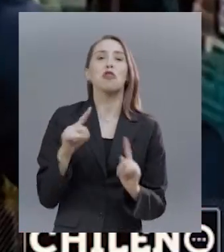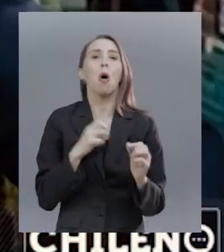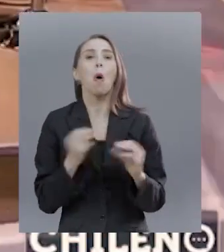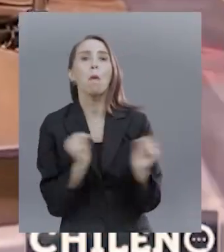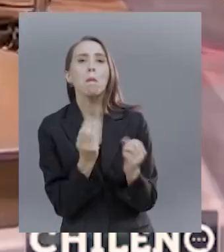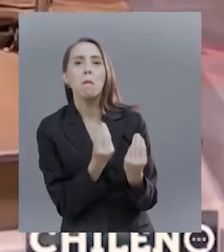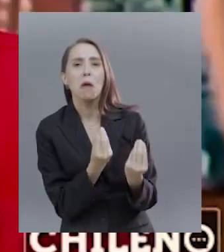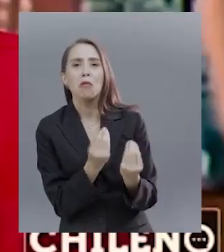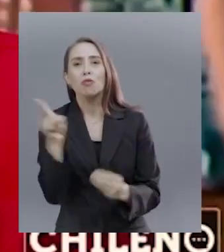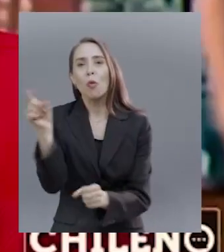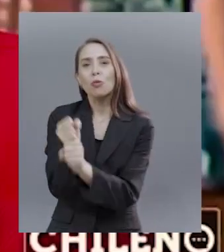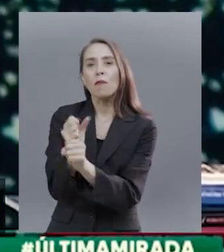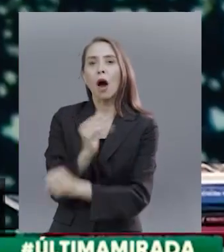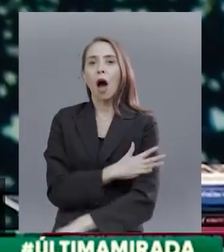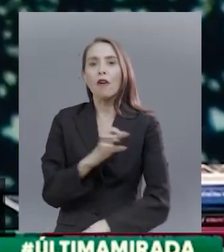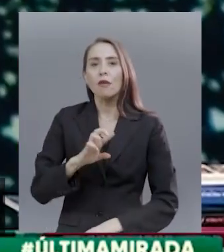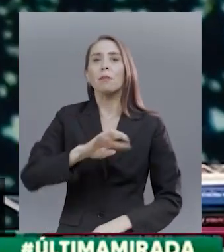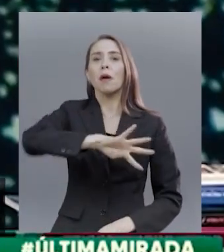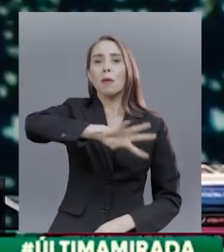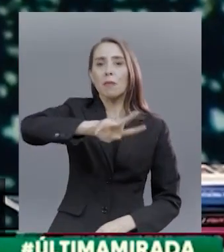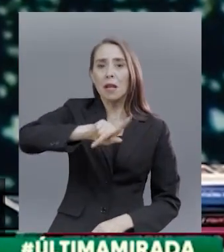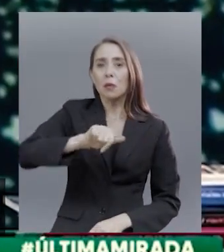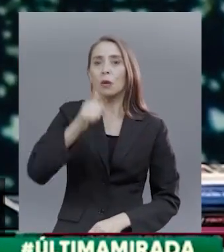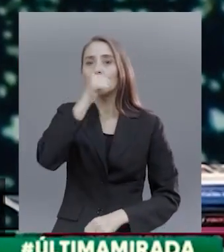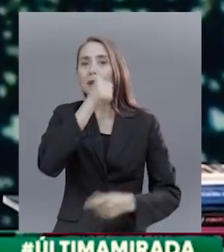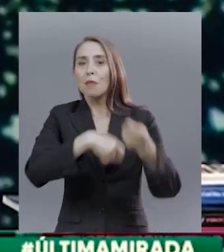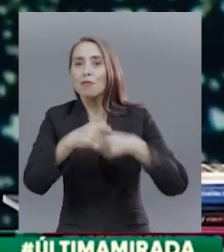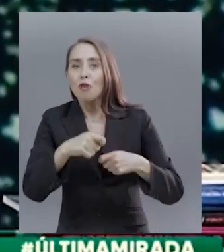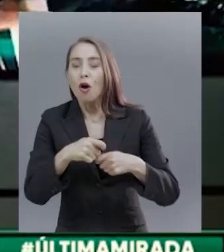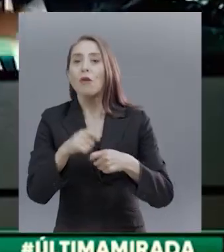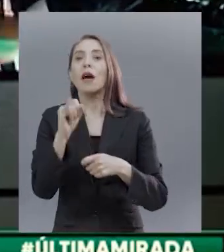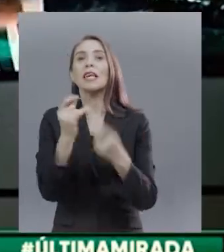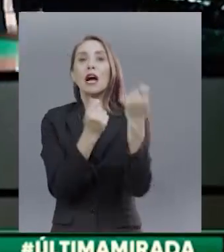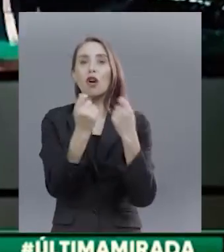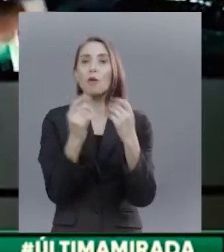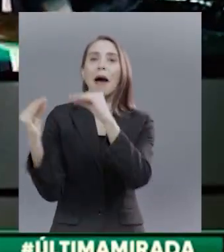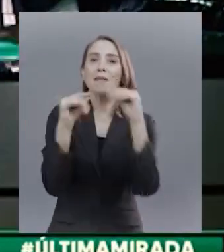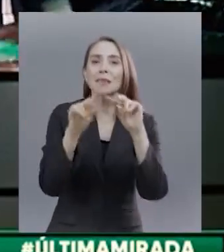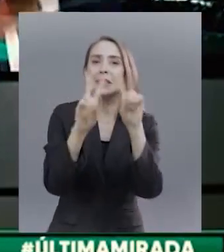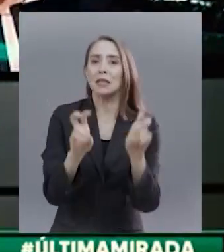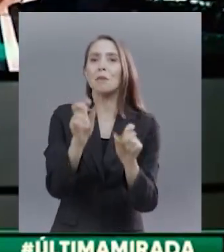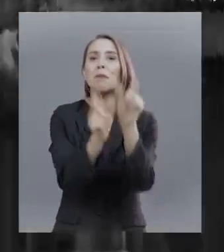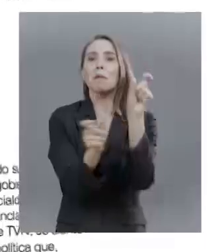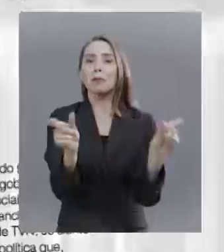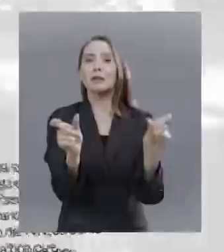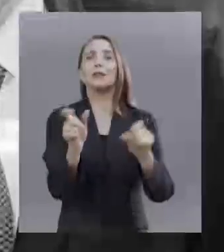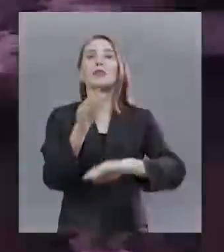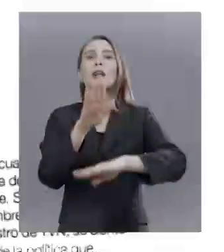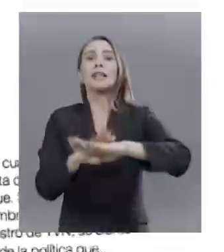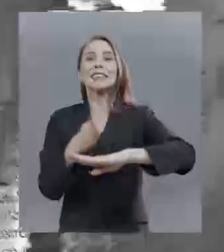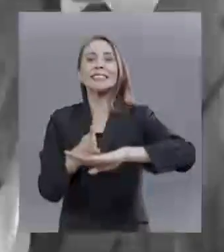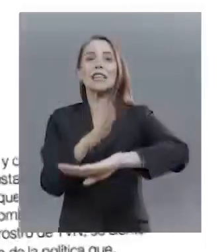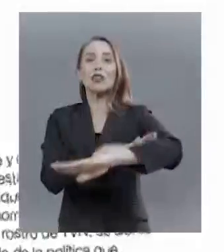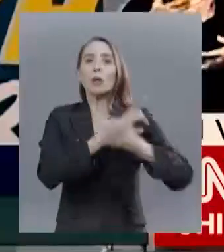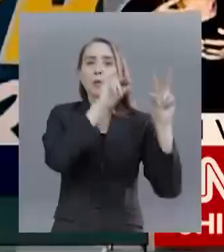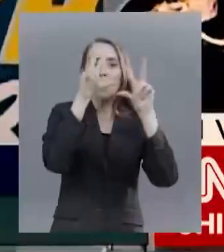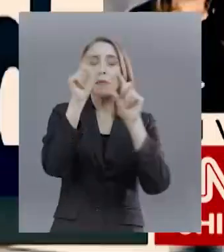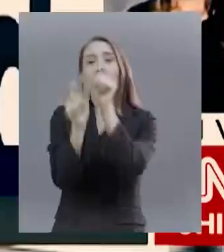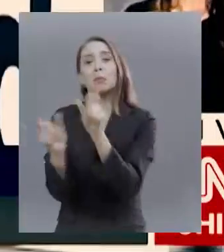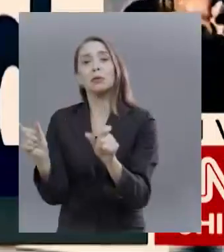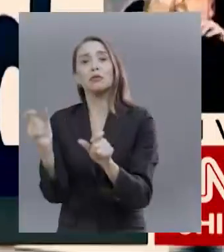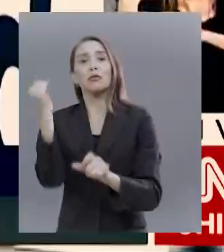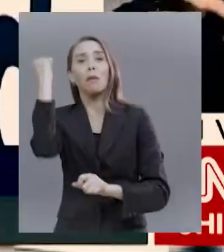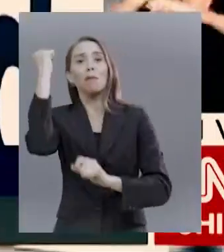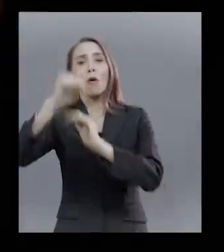informado, trabajaste para la AFP Delincuencia, narcotráfico y economía Hablemos de eso Porque la centro izquierda tiene que despertarse ¿Será porque la derecha protege a los poderosos?